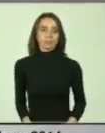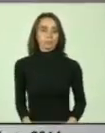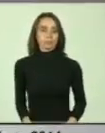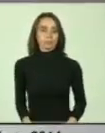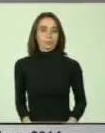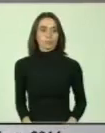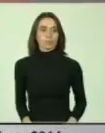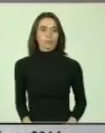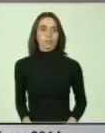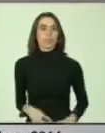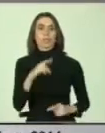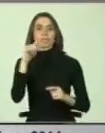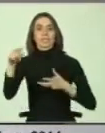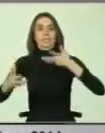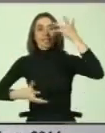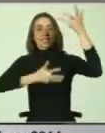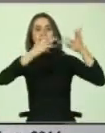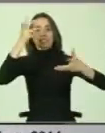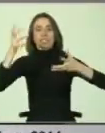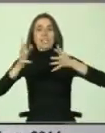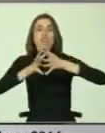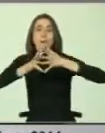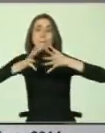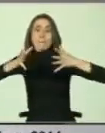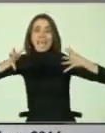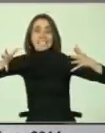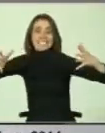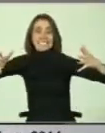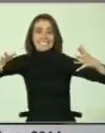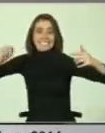Se habla de que ha sido el incendio más grande